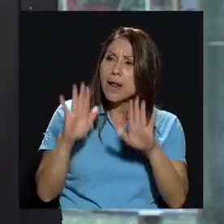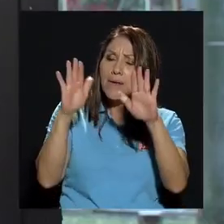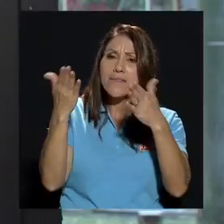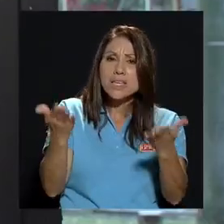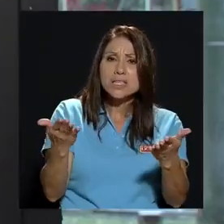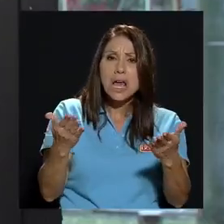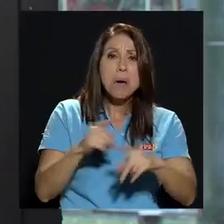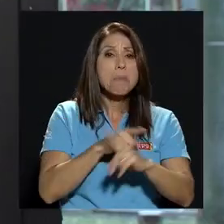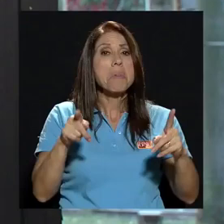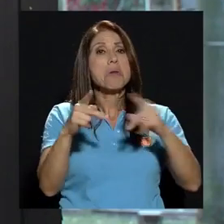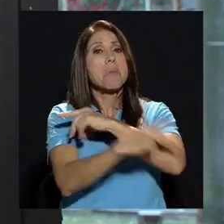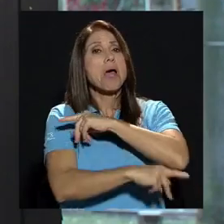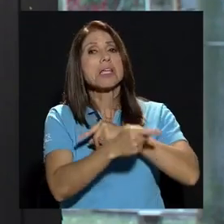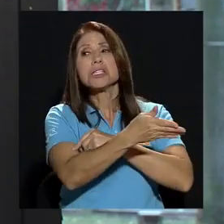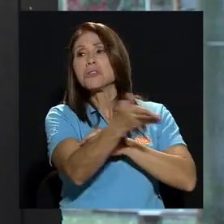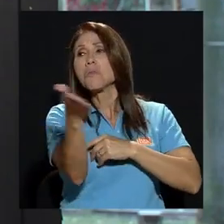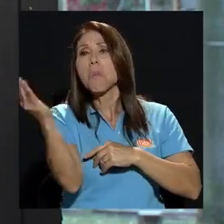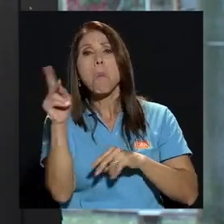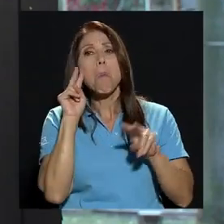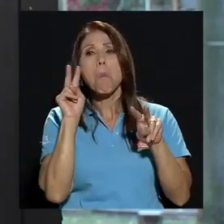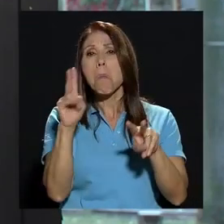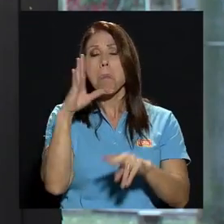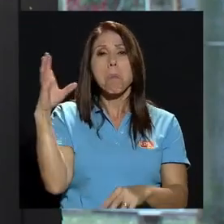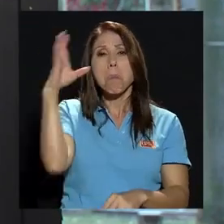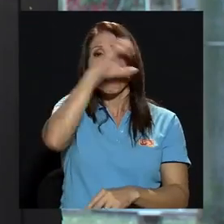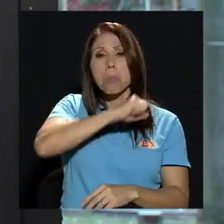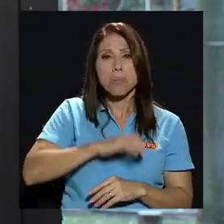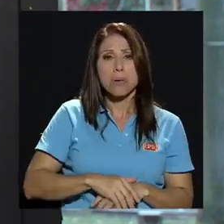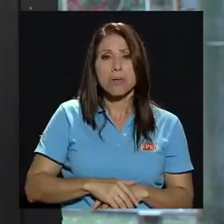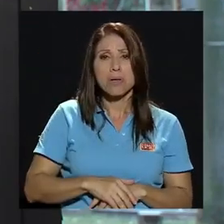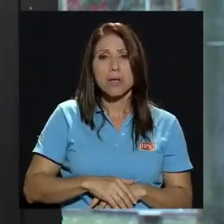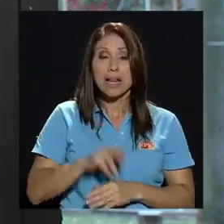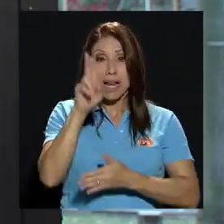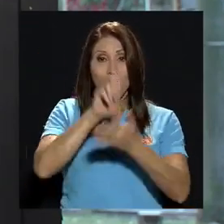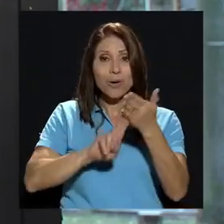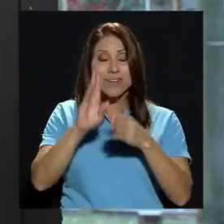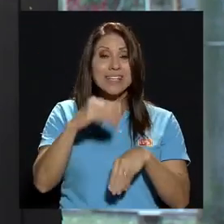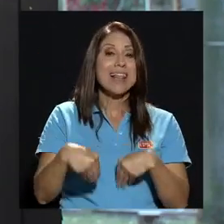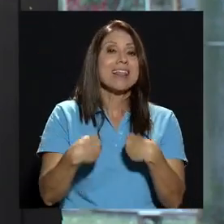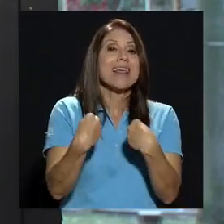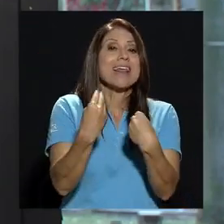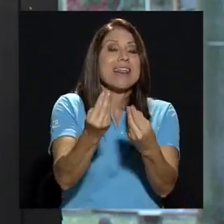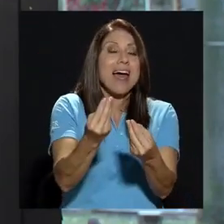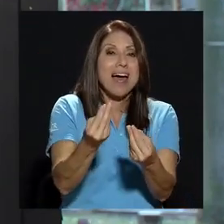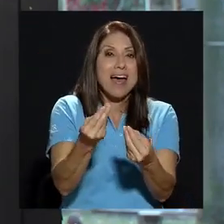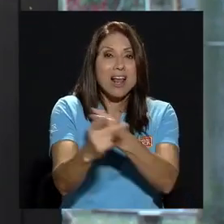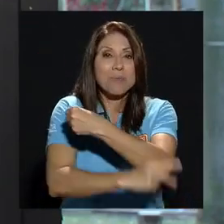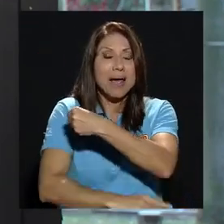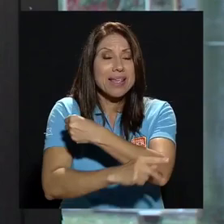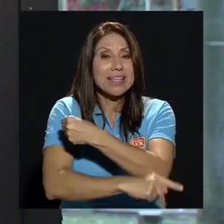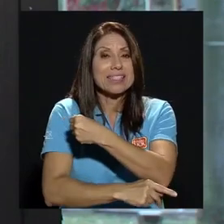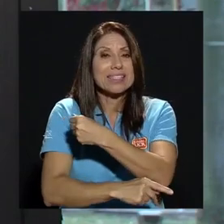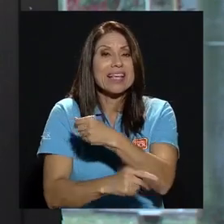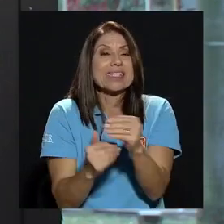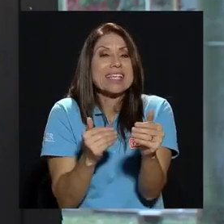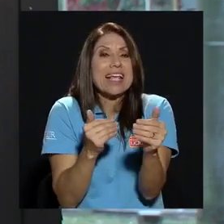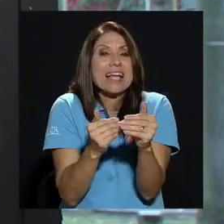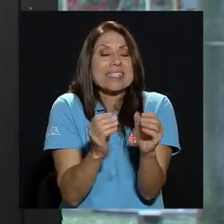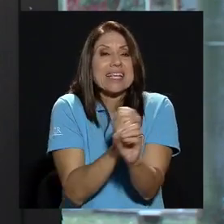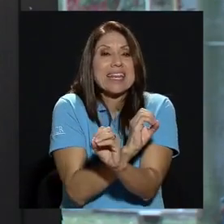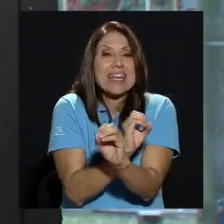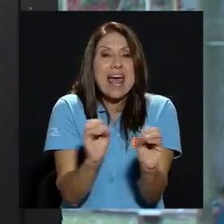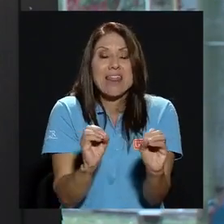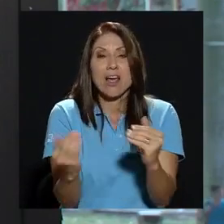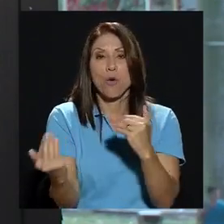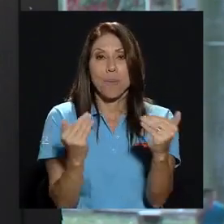aportes que la universidad le devuelve al país como quien dice es casi que nada en comparación a lo que el país invierte yo creo que